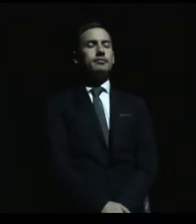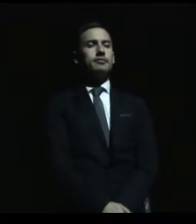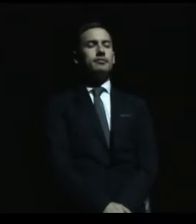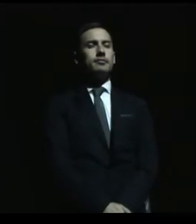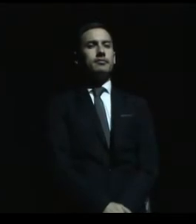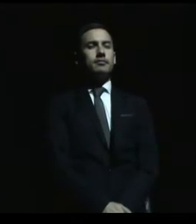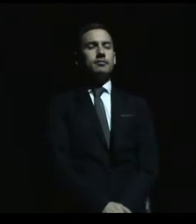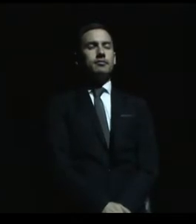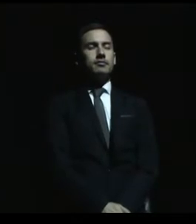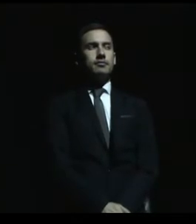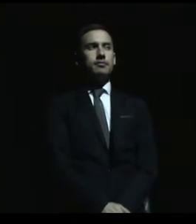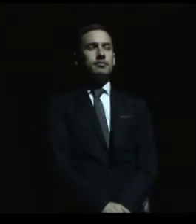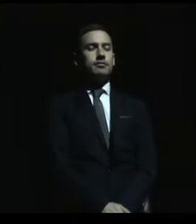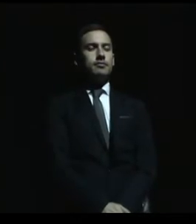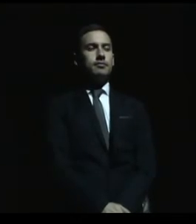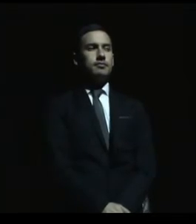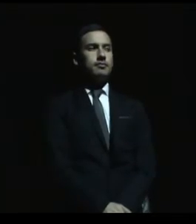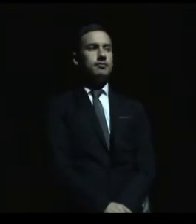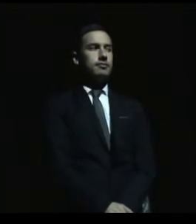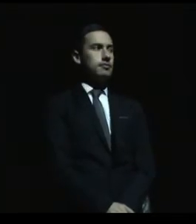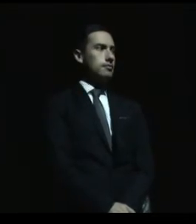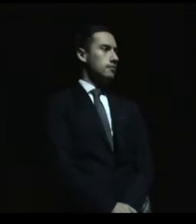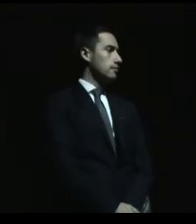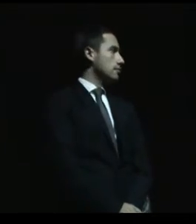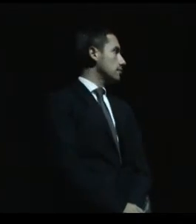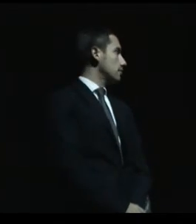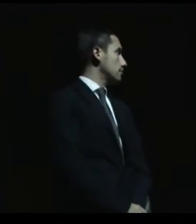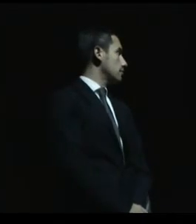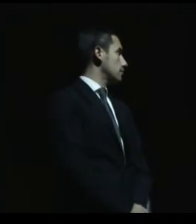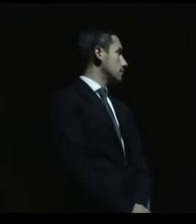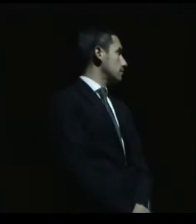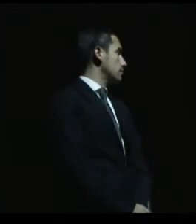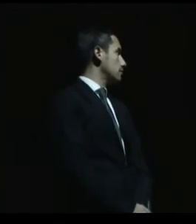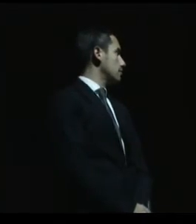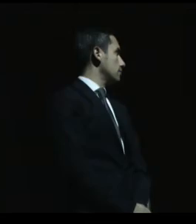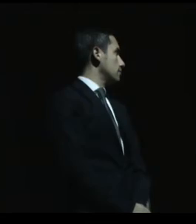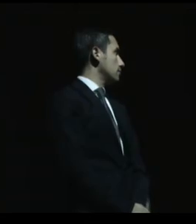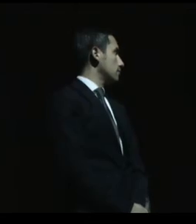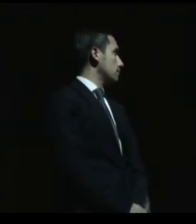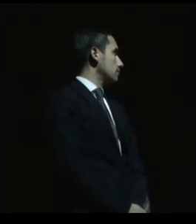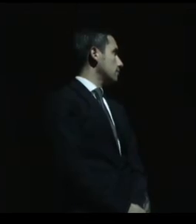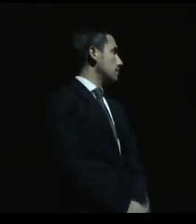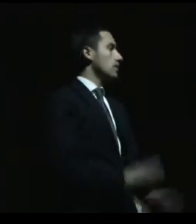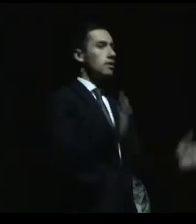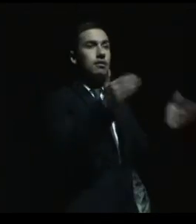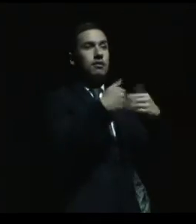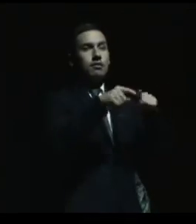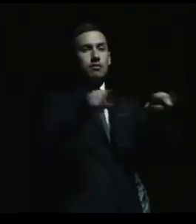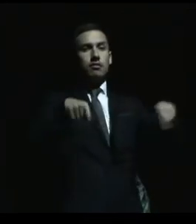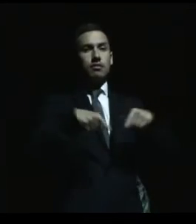porque tomando vino riojano me clausuramos la bodega y chau.